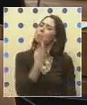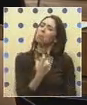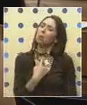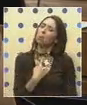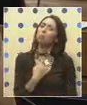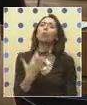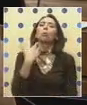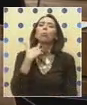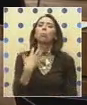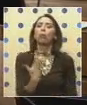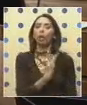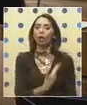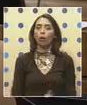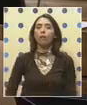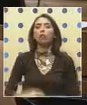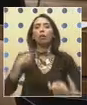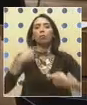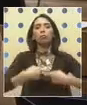negado